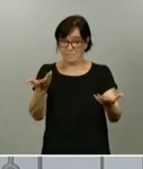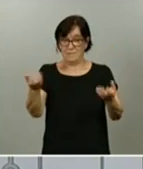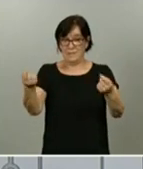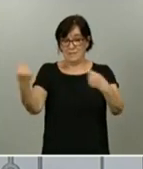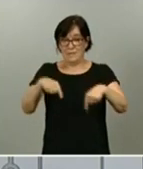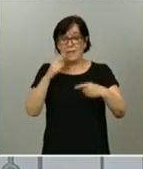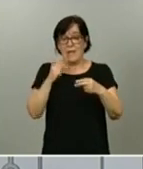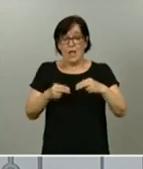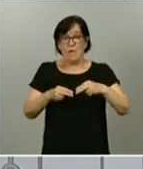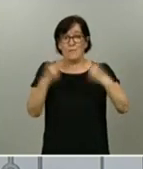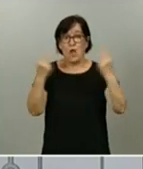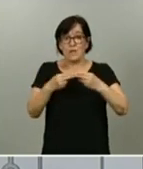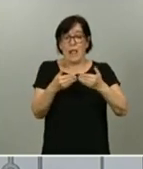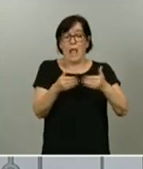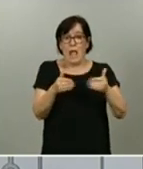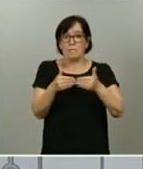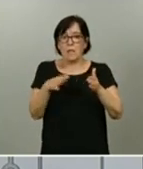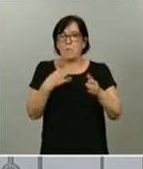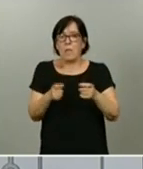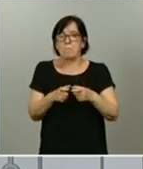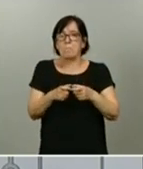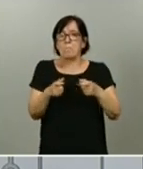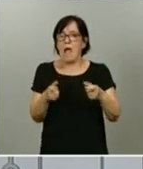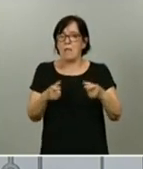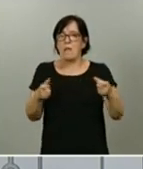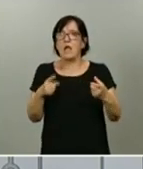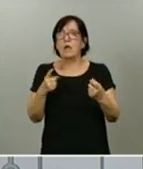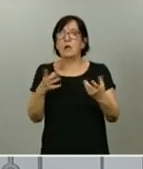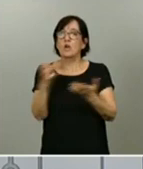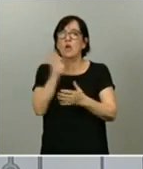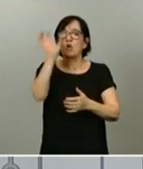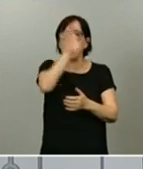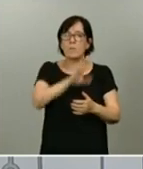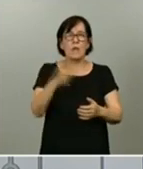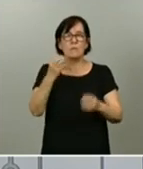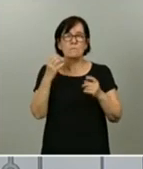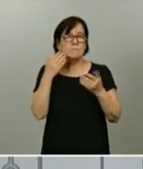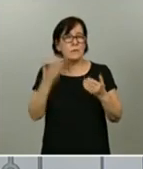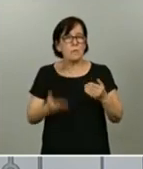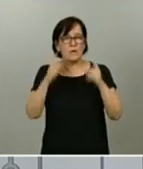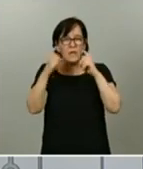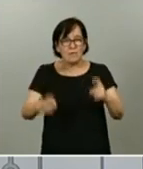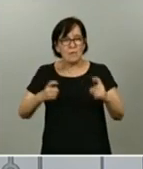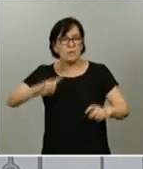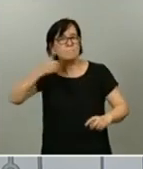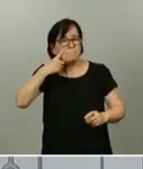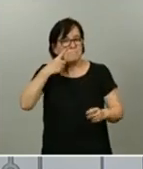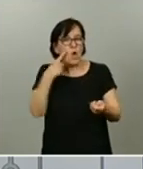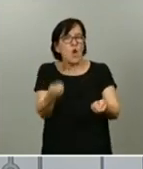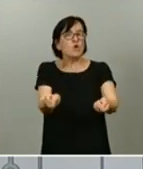fronteras, podría incrementarse y todas las comunidades van a tener que hacer un importante esfuerzo a la hora de detectar y controlar